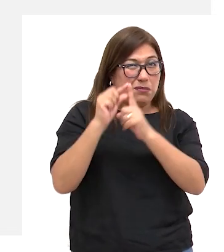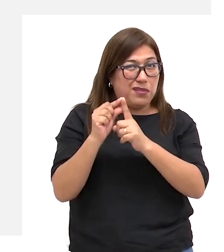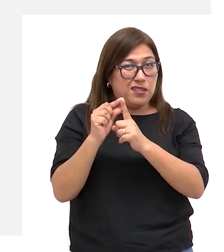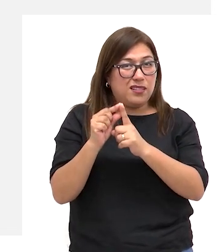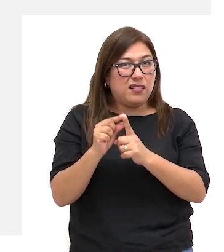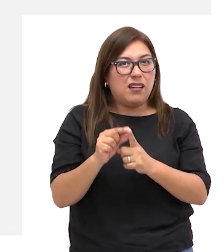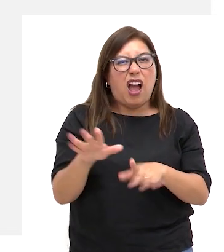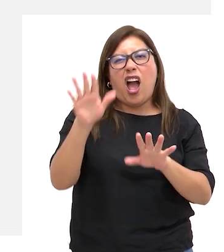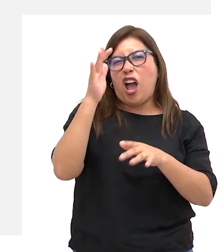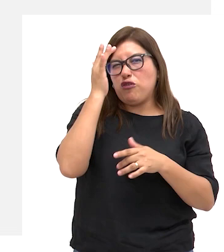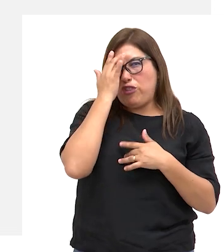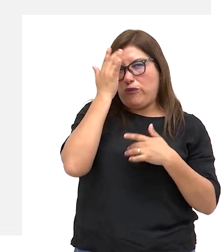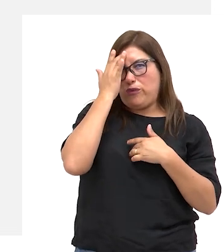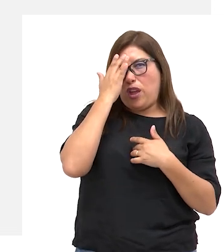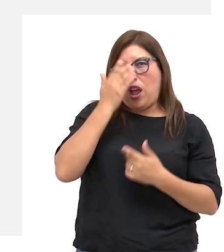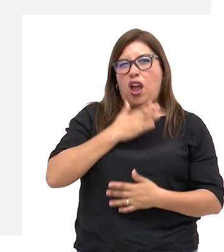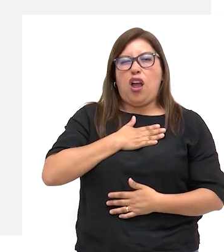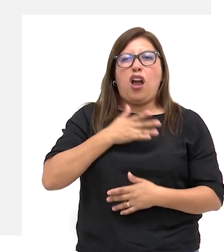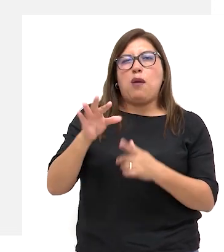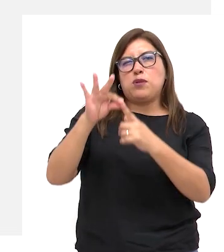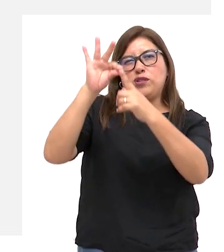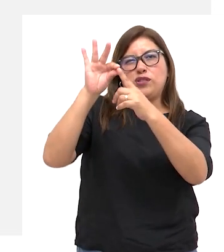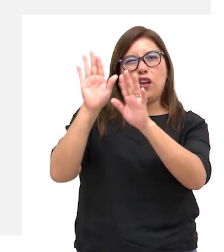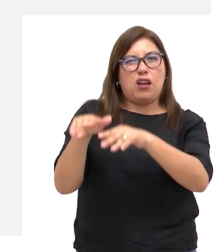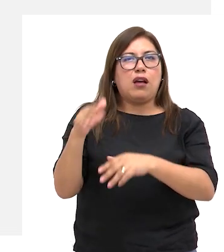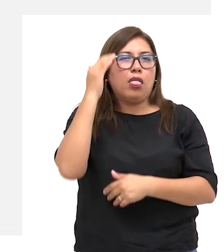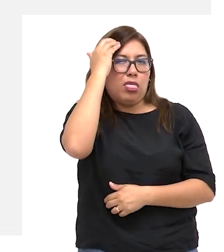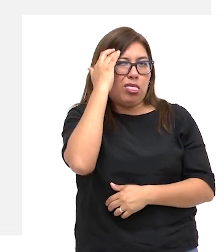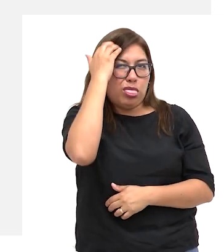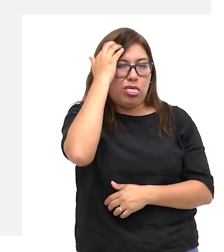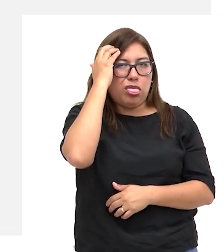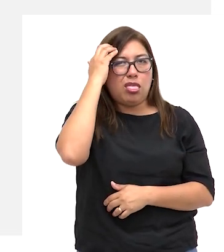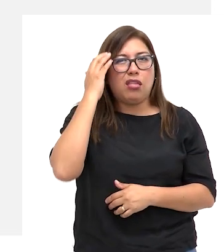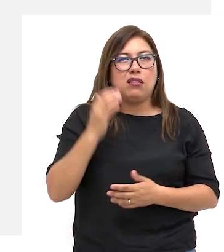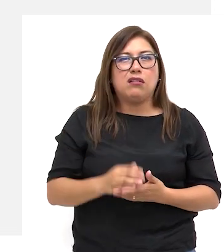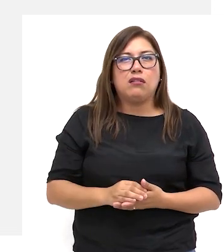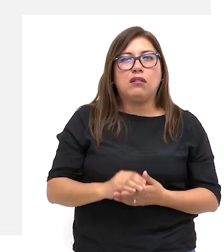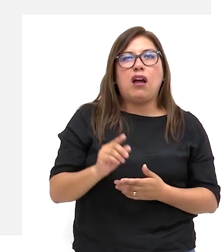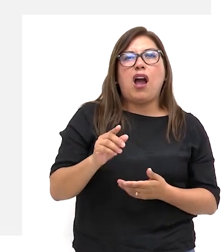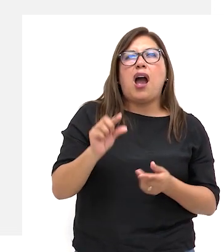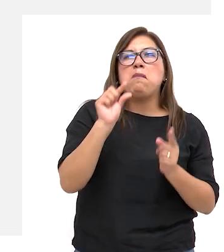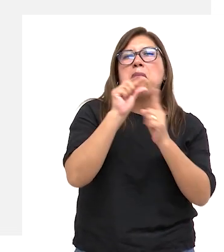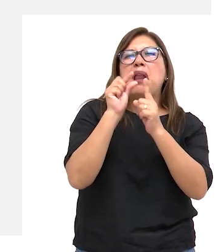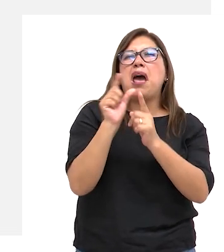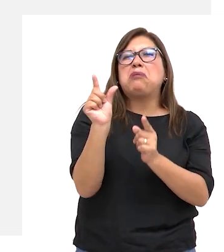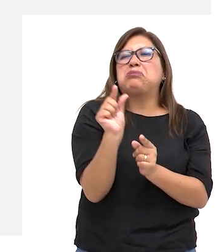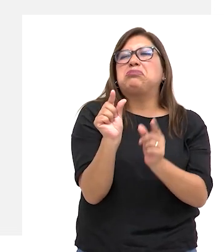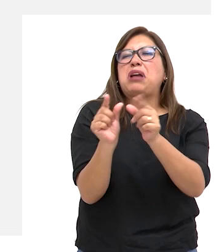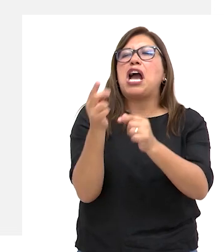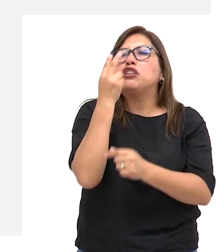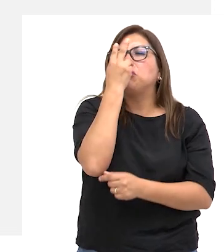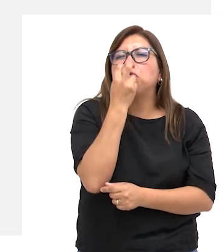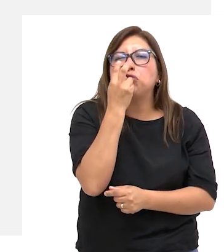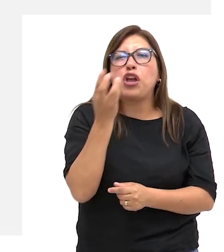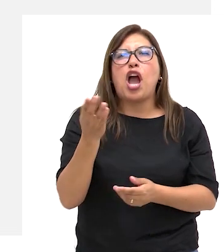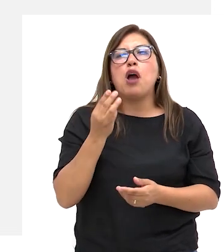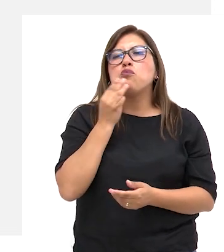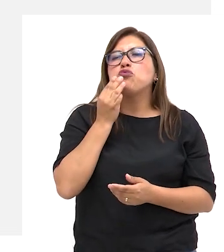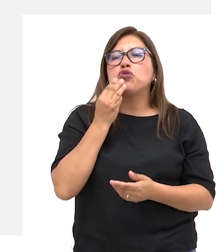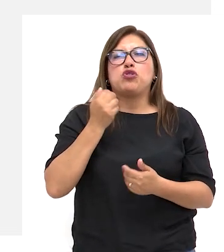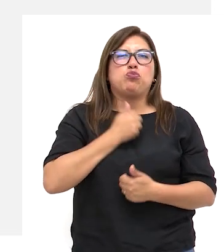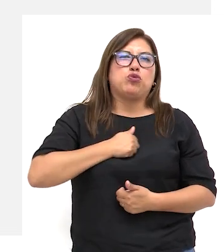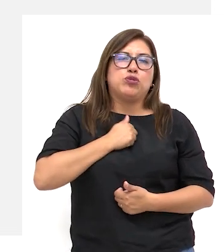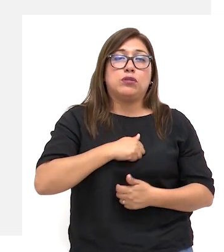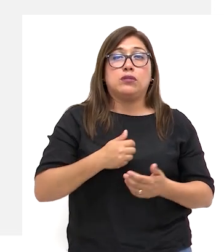términos? ¿Enfermito, especial, retardado o diminutivos como cieguito